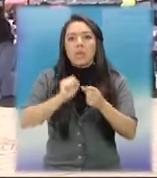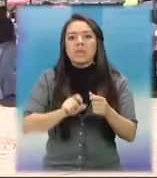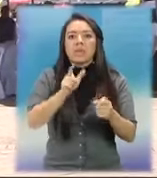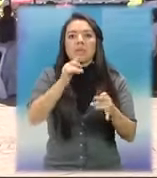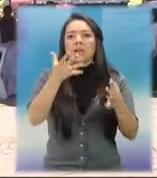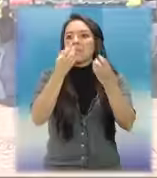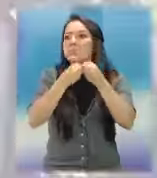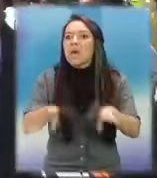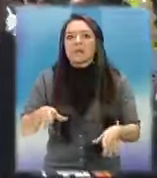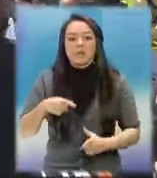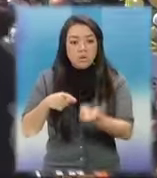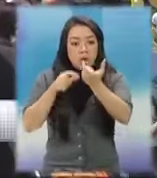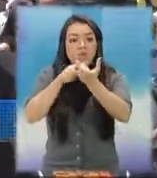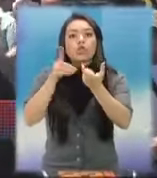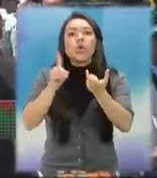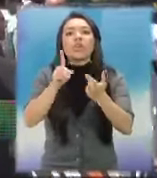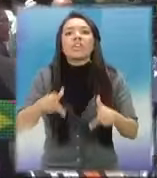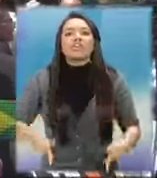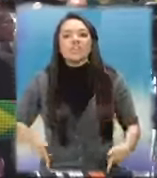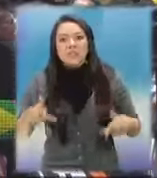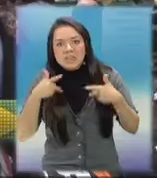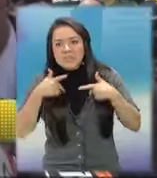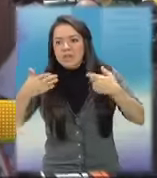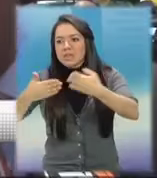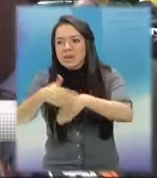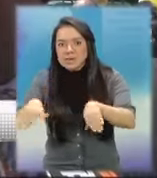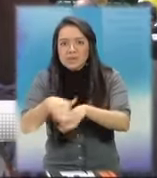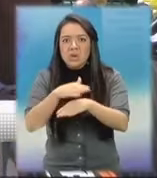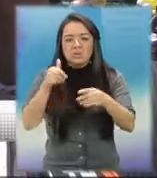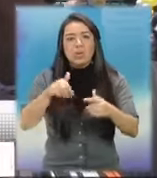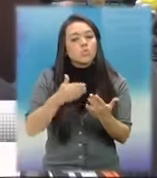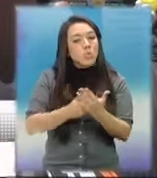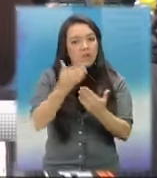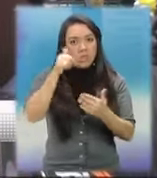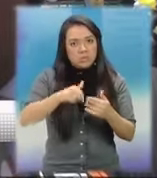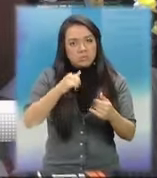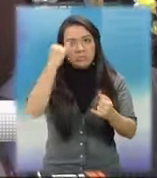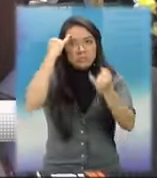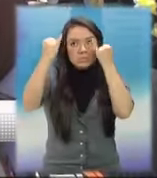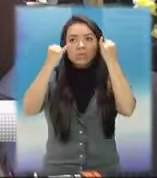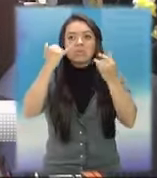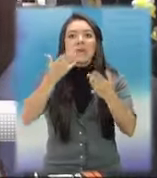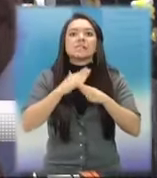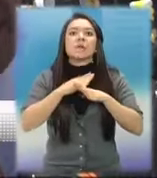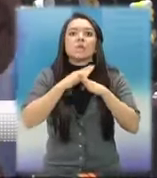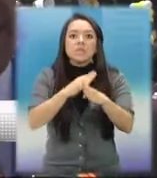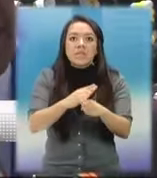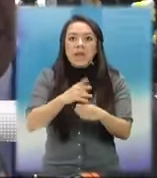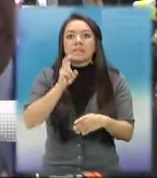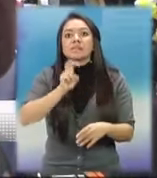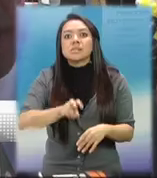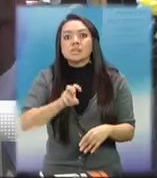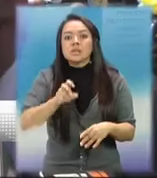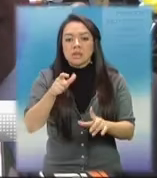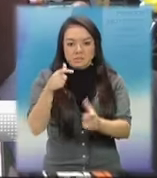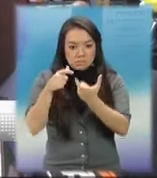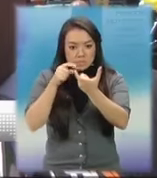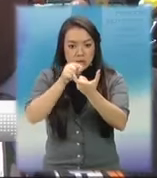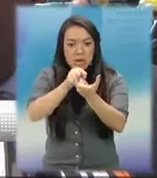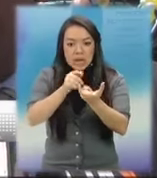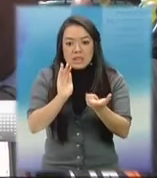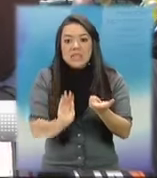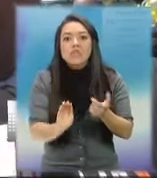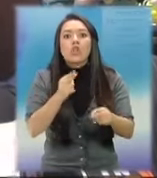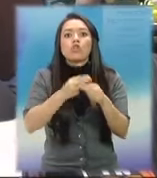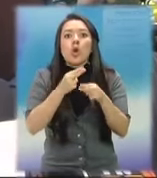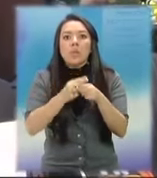en Guatemala. La importancia del DPI de menores es fundamental. El tema de la seguridad, la certeza jurídica para